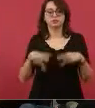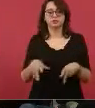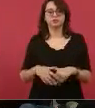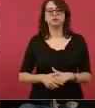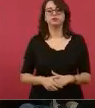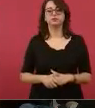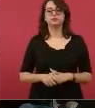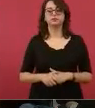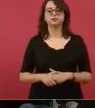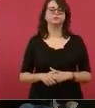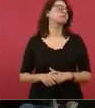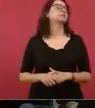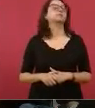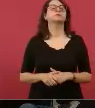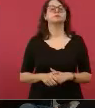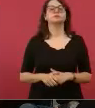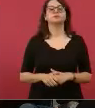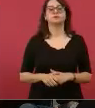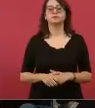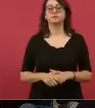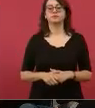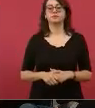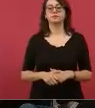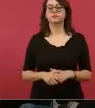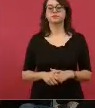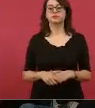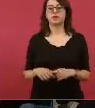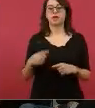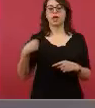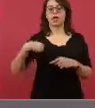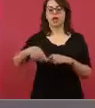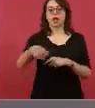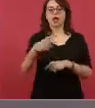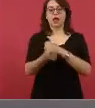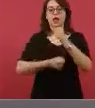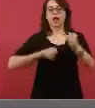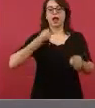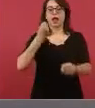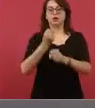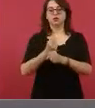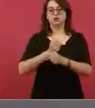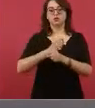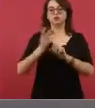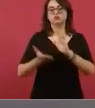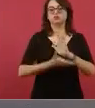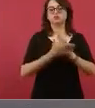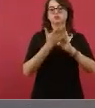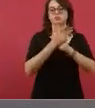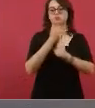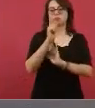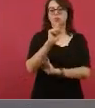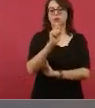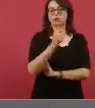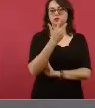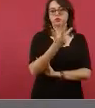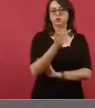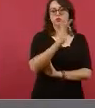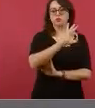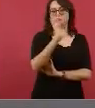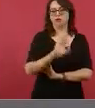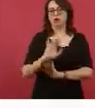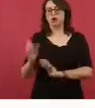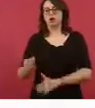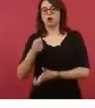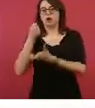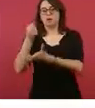Los avances que se tienen de este año, de los contratos de este año, es el 28% físico y 27% financieros y